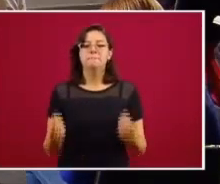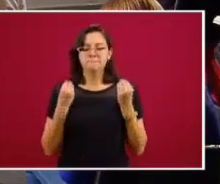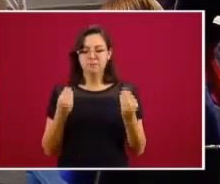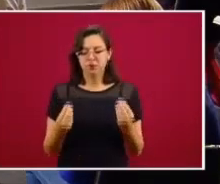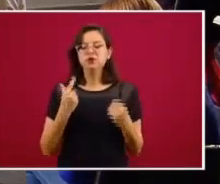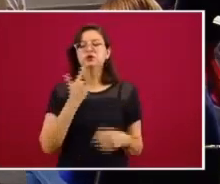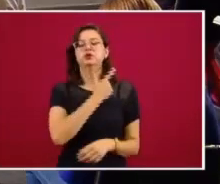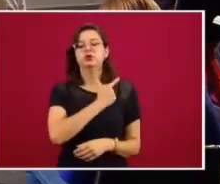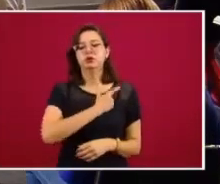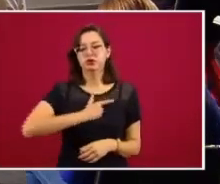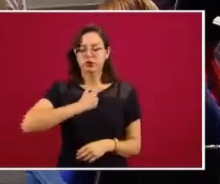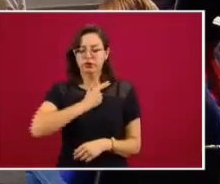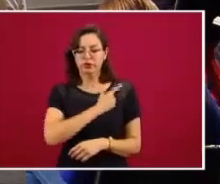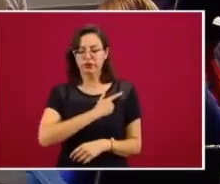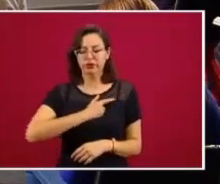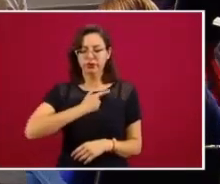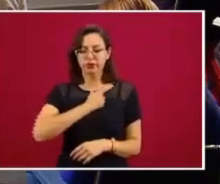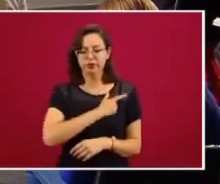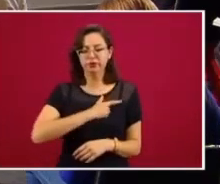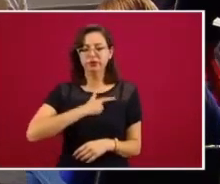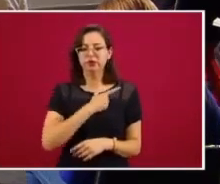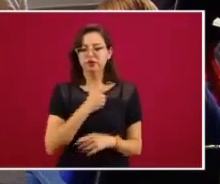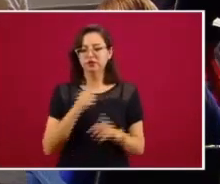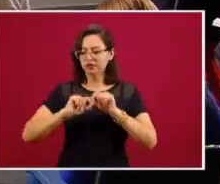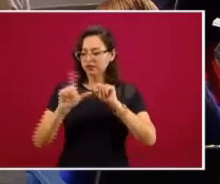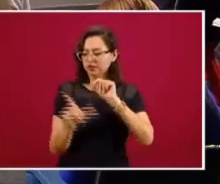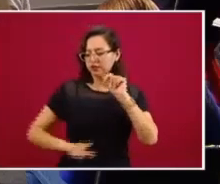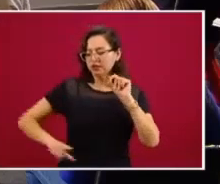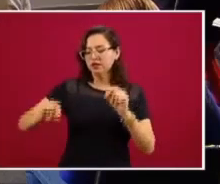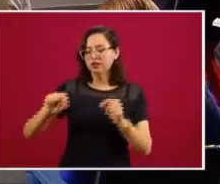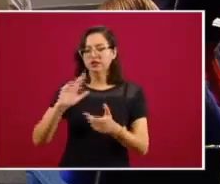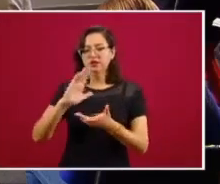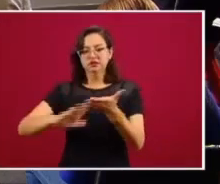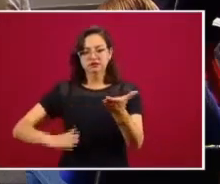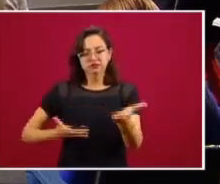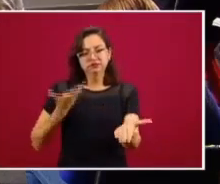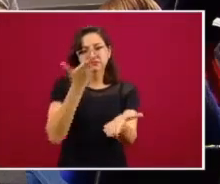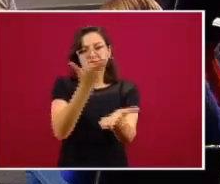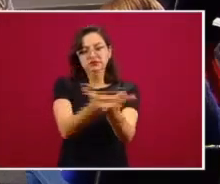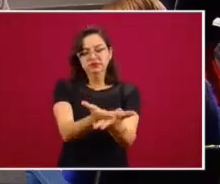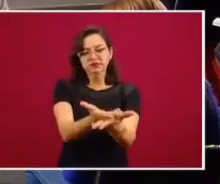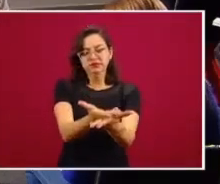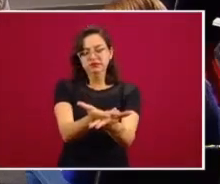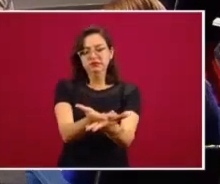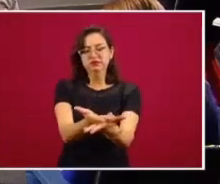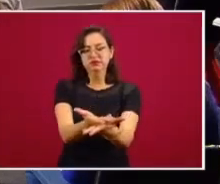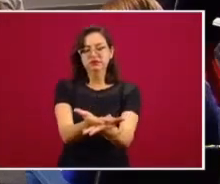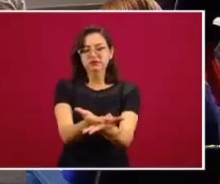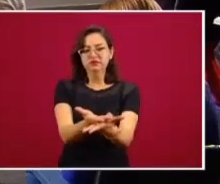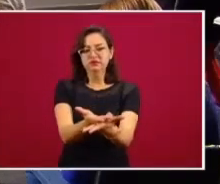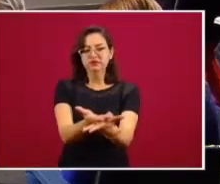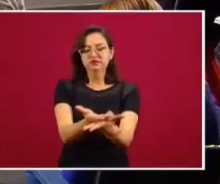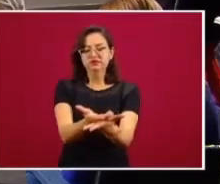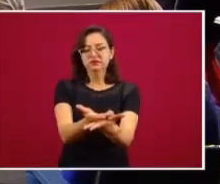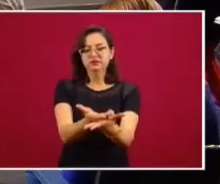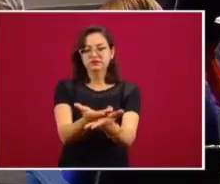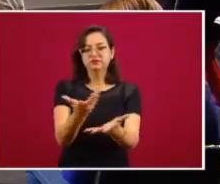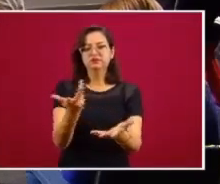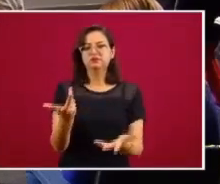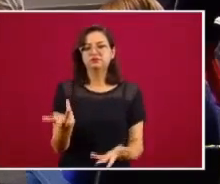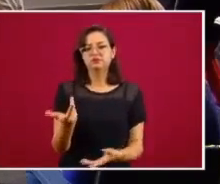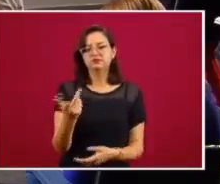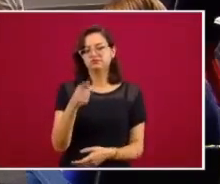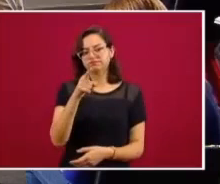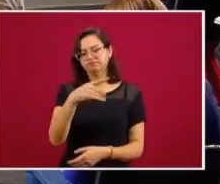México esté llevando a cabo esta propuesta. Si te